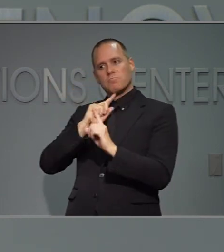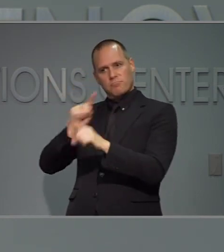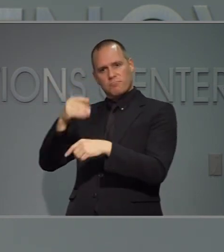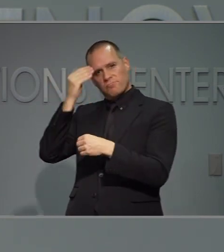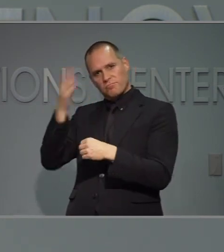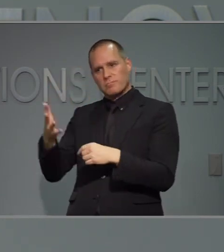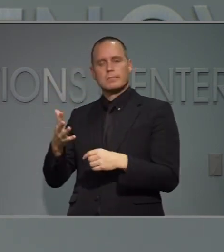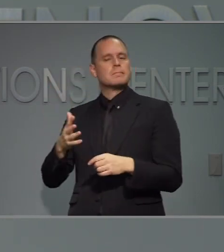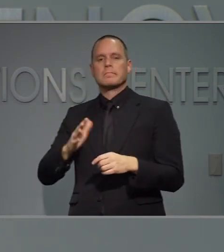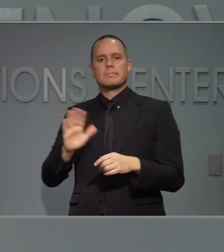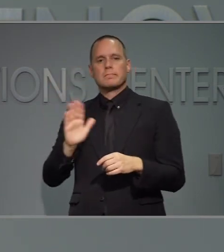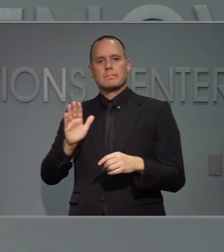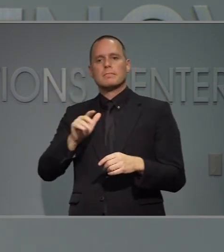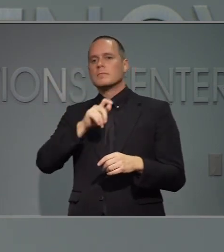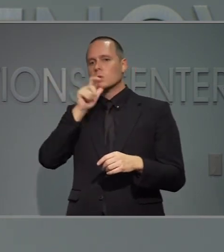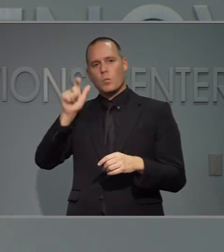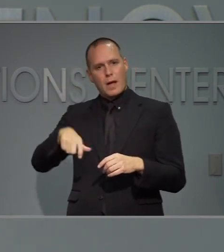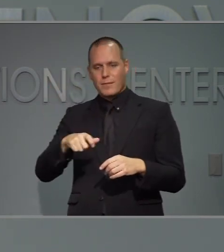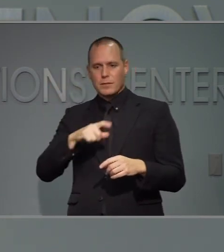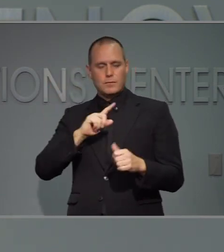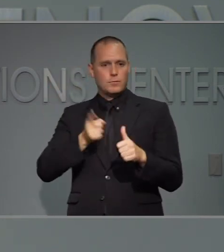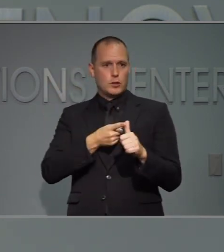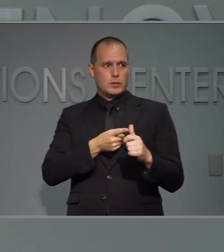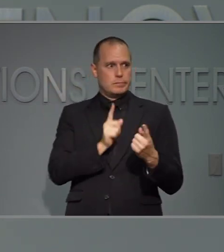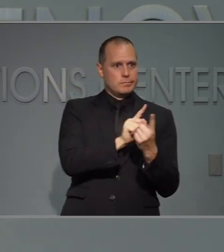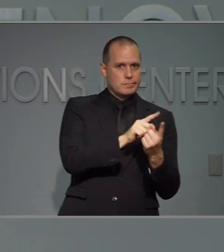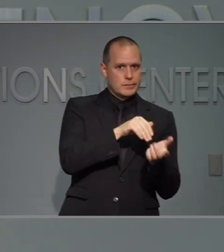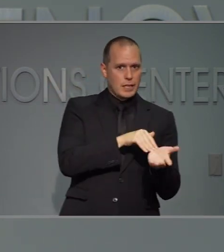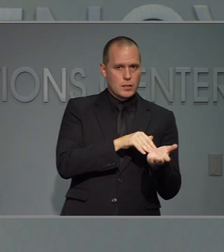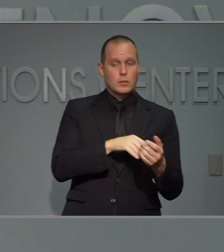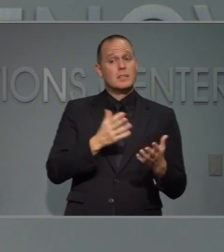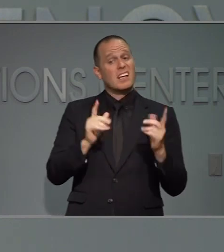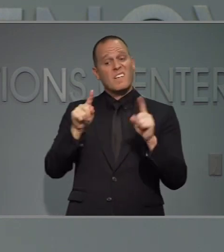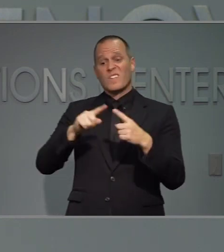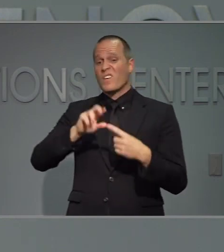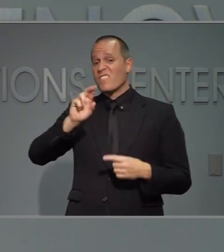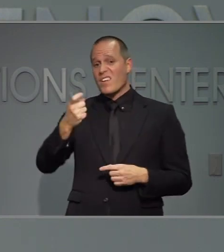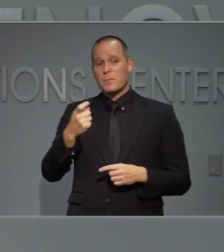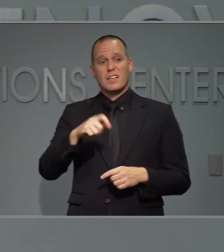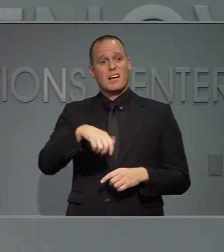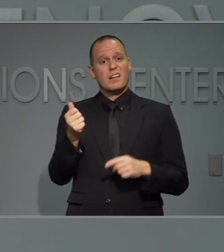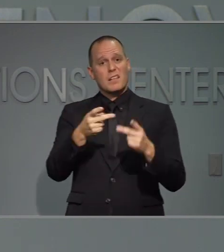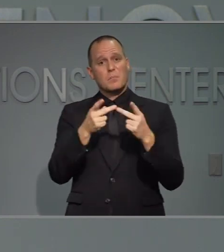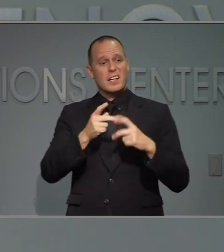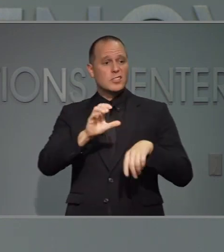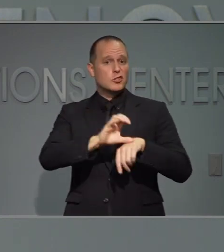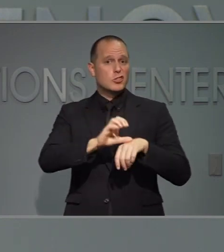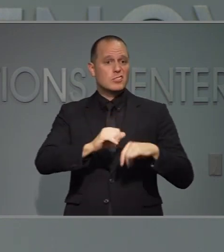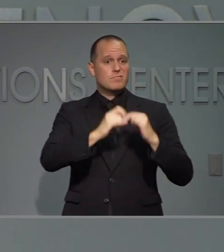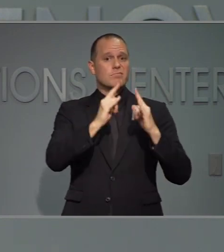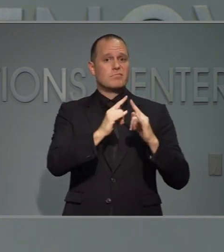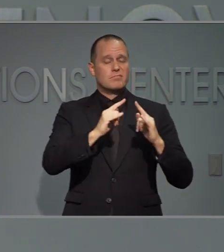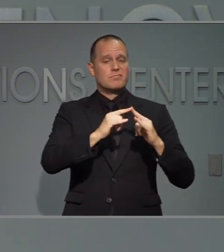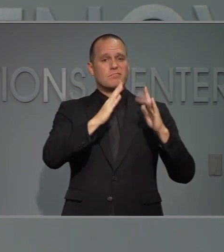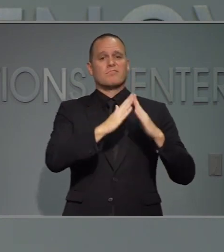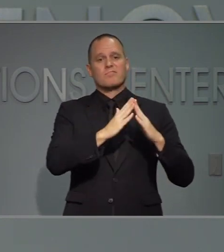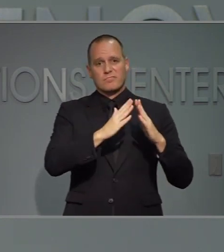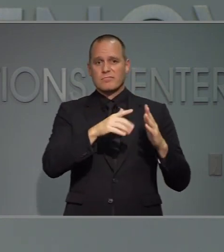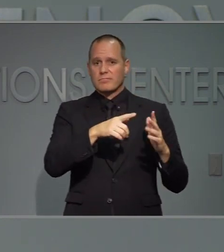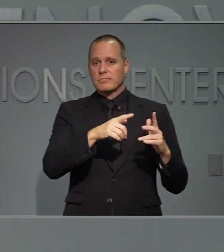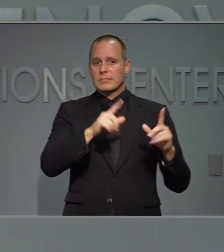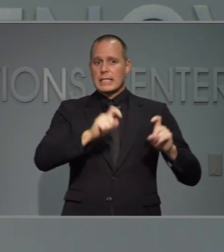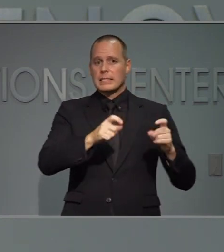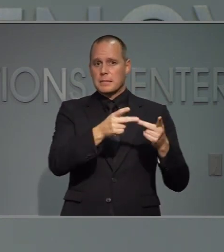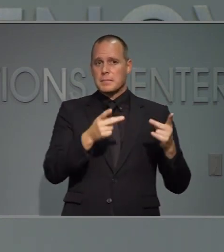Y ha establecido que pueden ir las personas directamente a una farmacia o alguno de estos sitios que se han establecido en iglesias